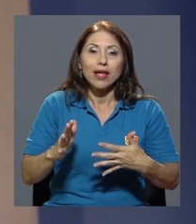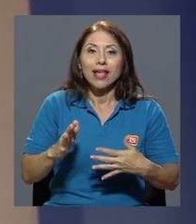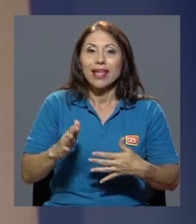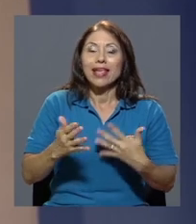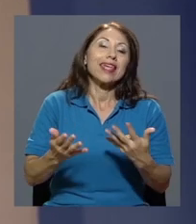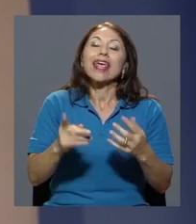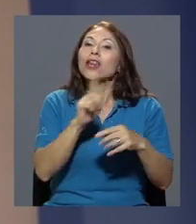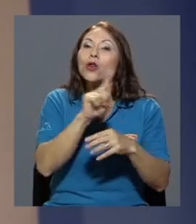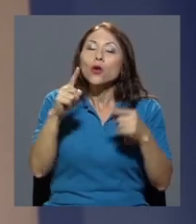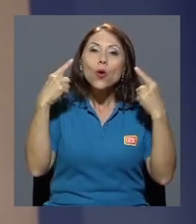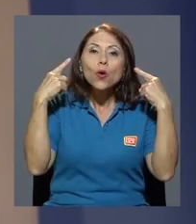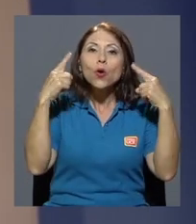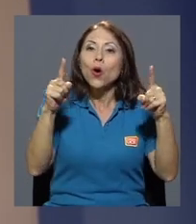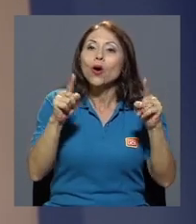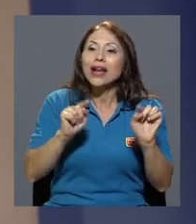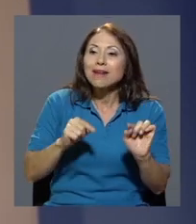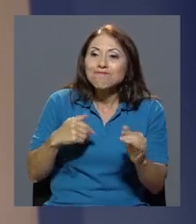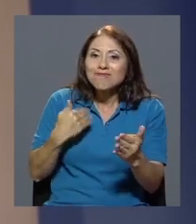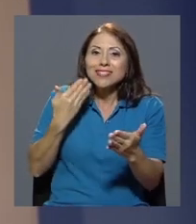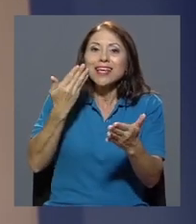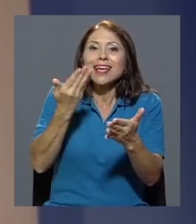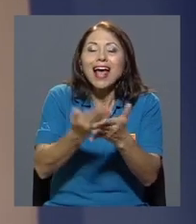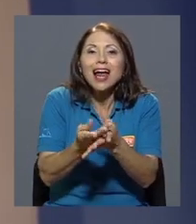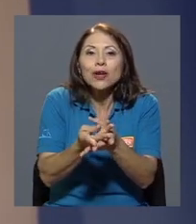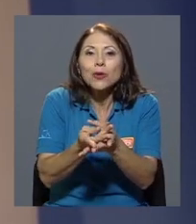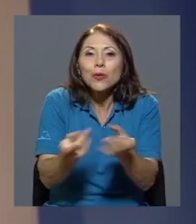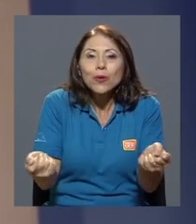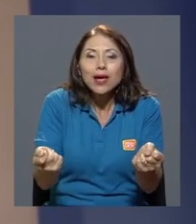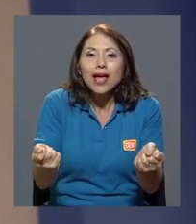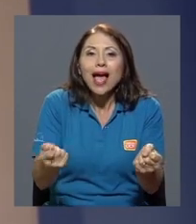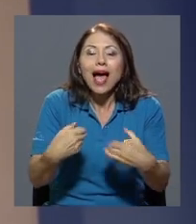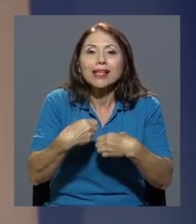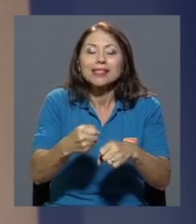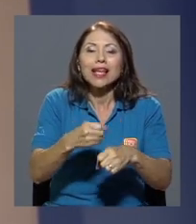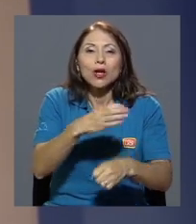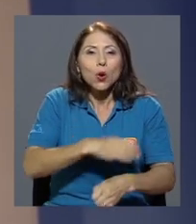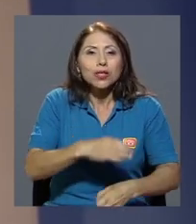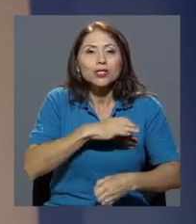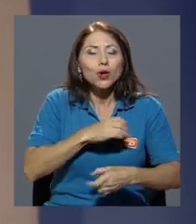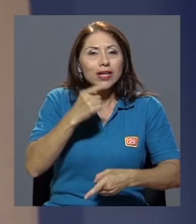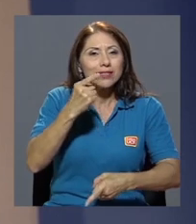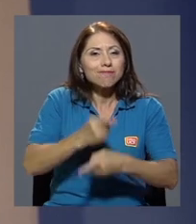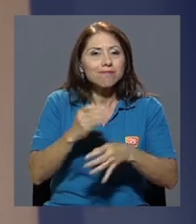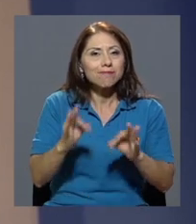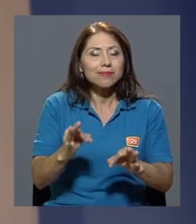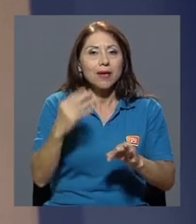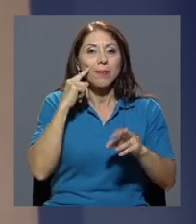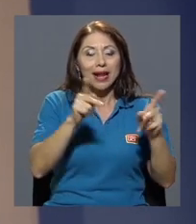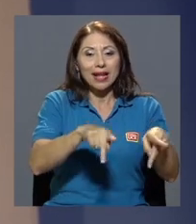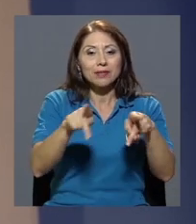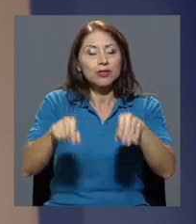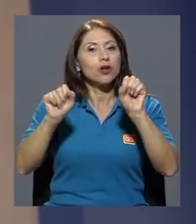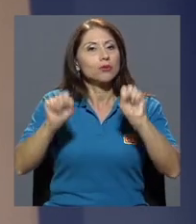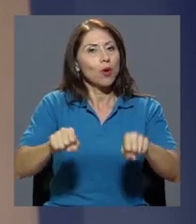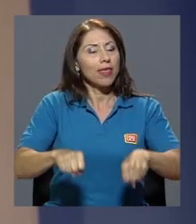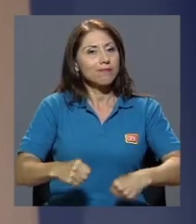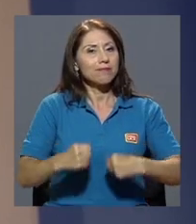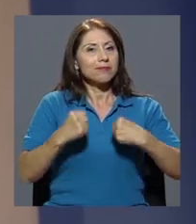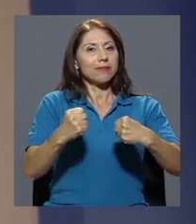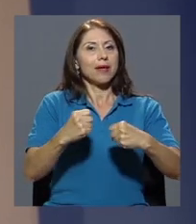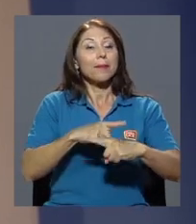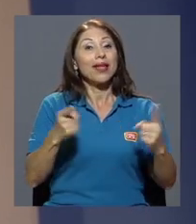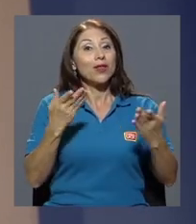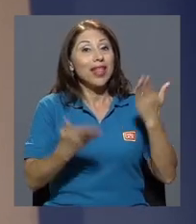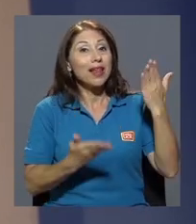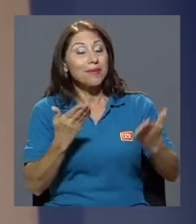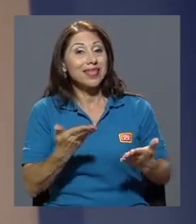llegar morder y poner de algún modo condiciones óptimas de reivindicación para la ciudadanía pero